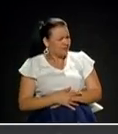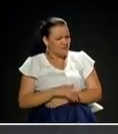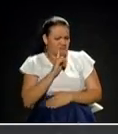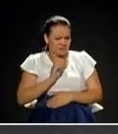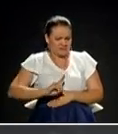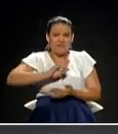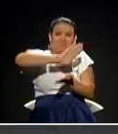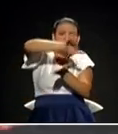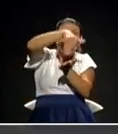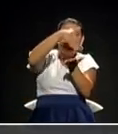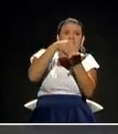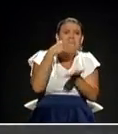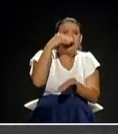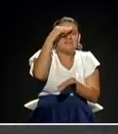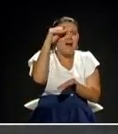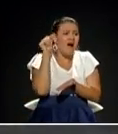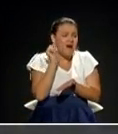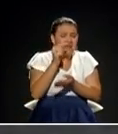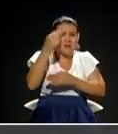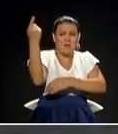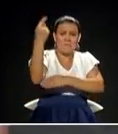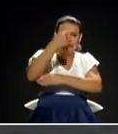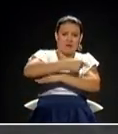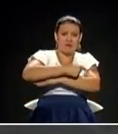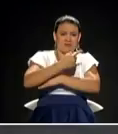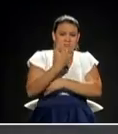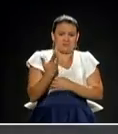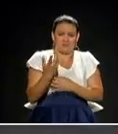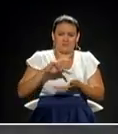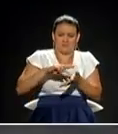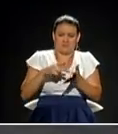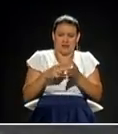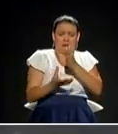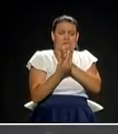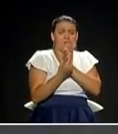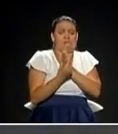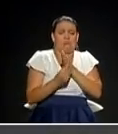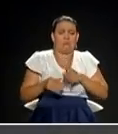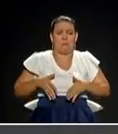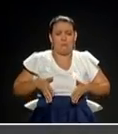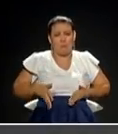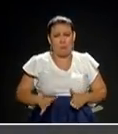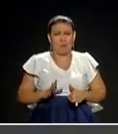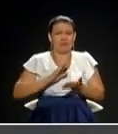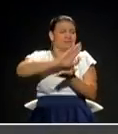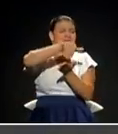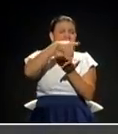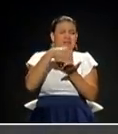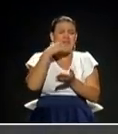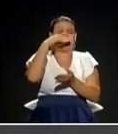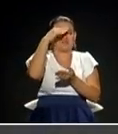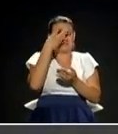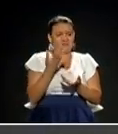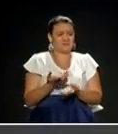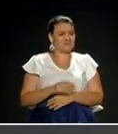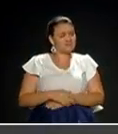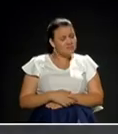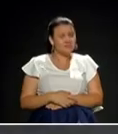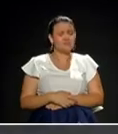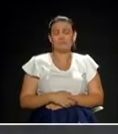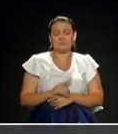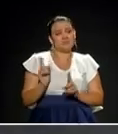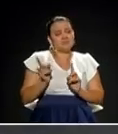centro de forma adicional. Eso empobrecería al centro de la ciudad. Pero además también porque yo creo que